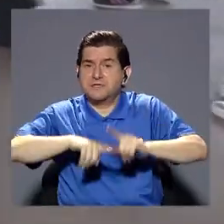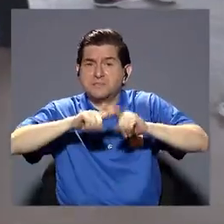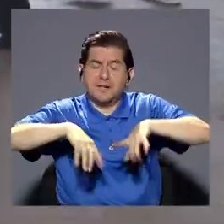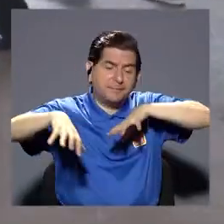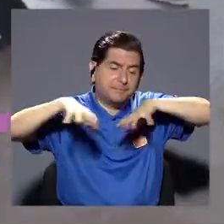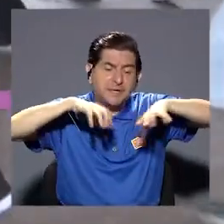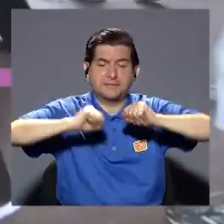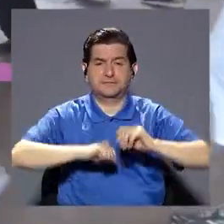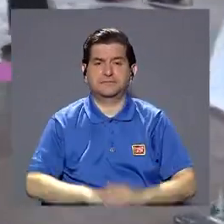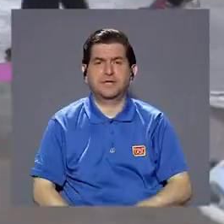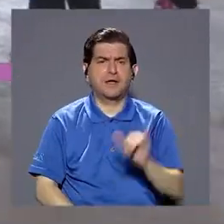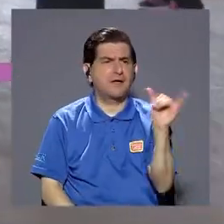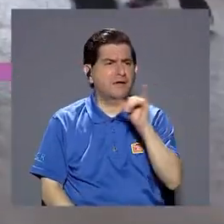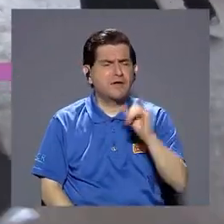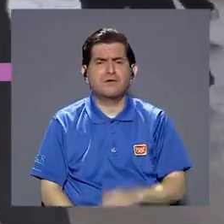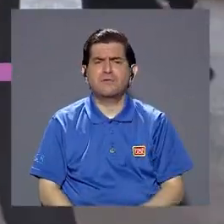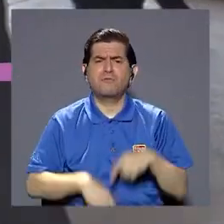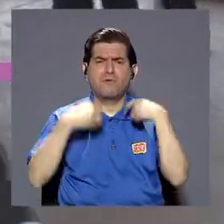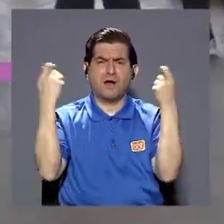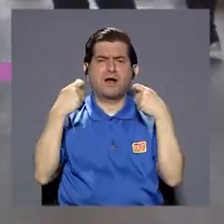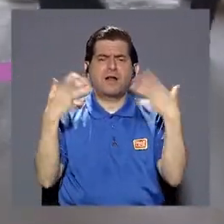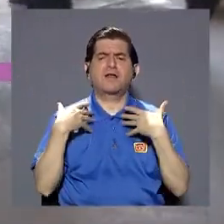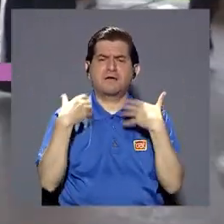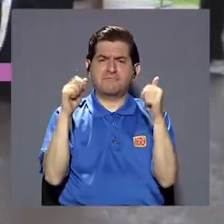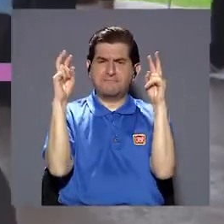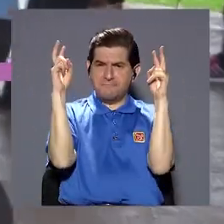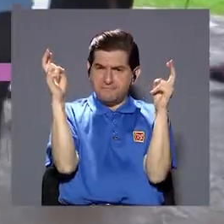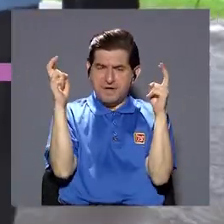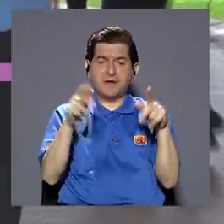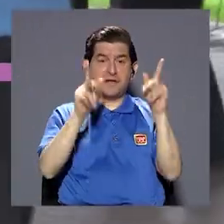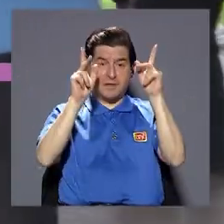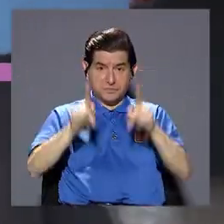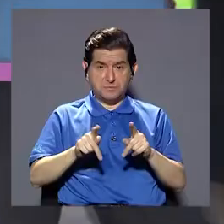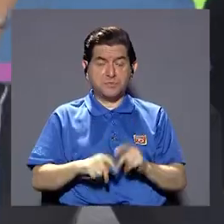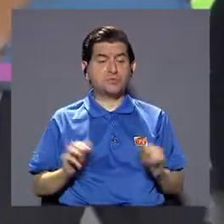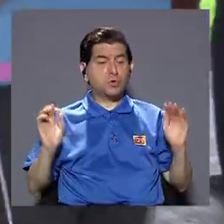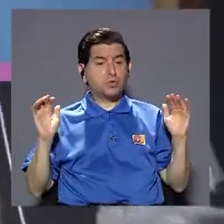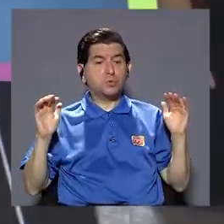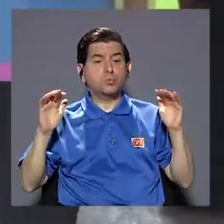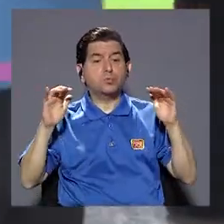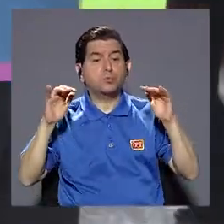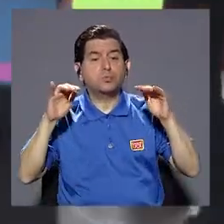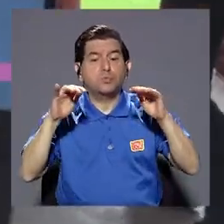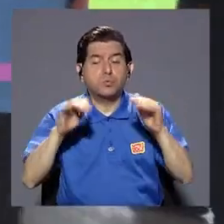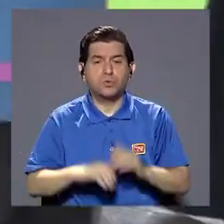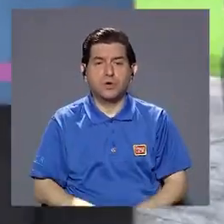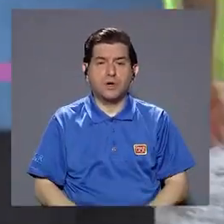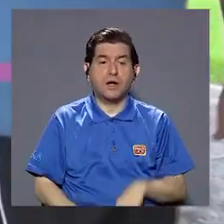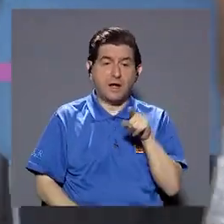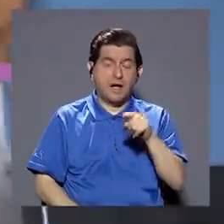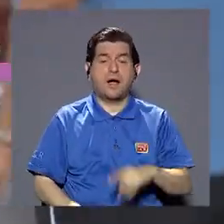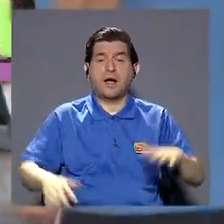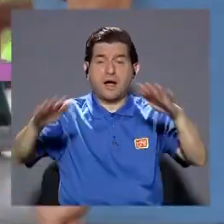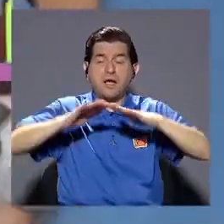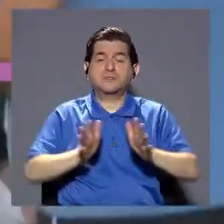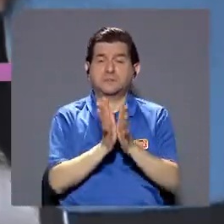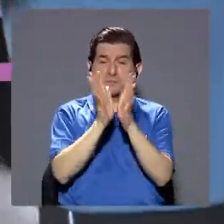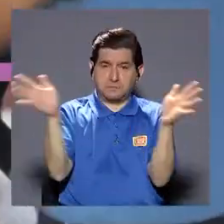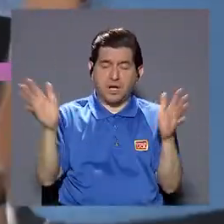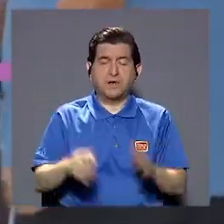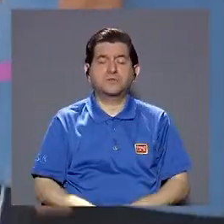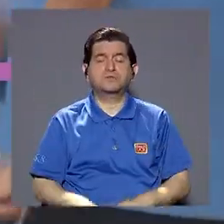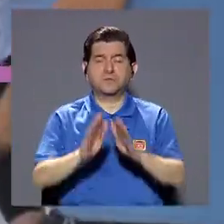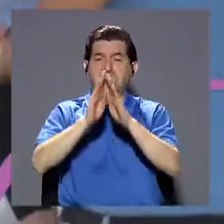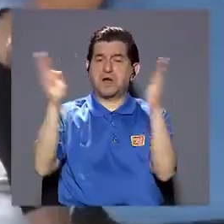dependiendo de las actividades igual en nuestras ferias de la salud verdad muchas personas se acercan a las ferias de la salud las hacemos en espacios